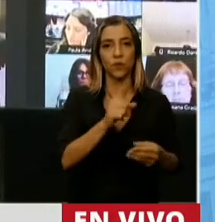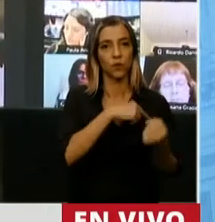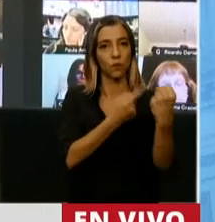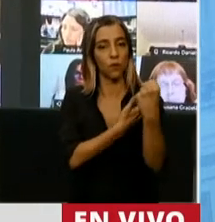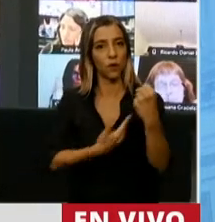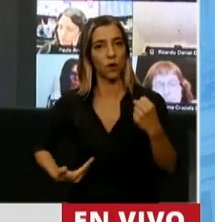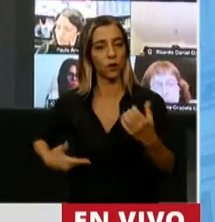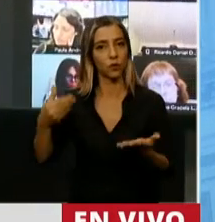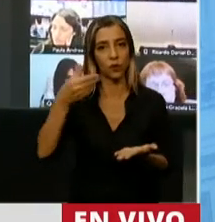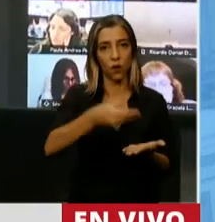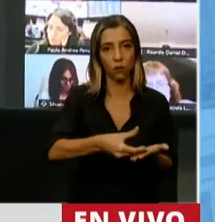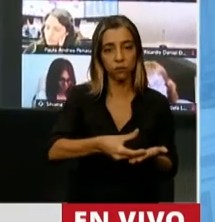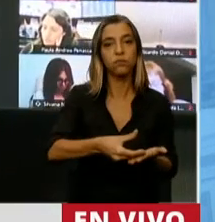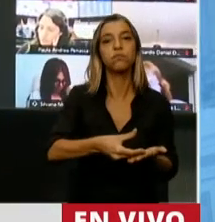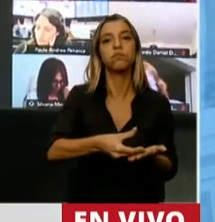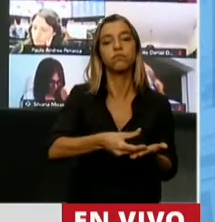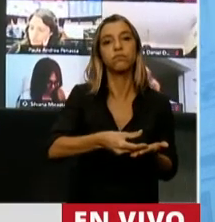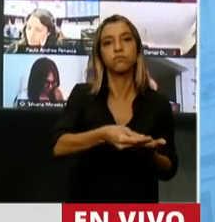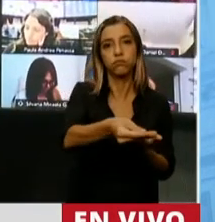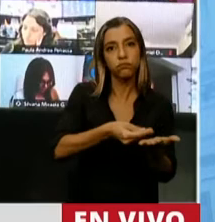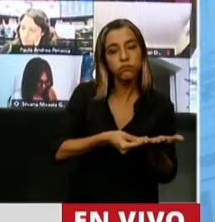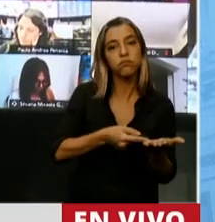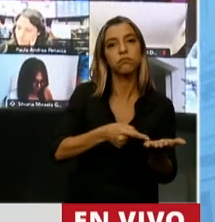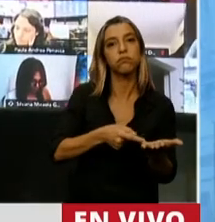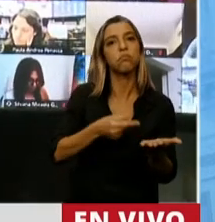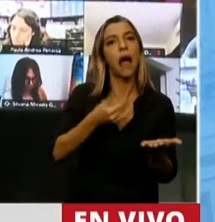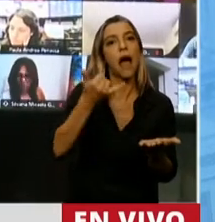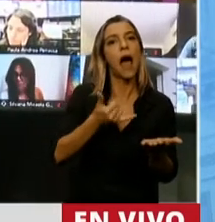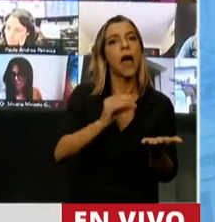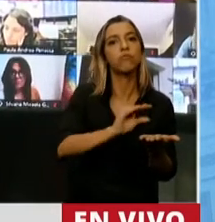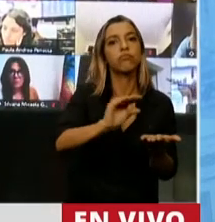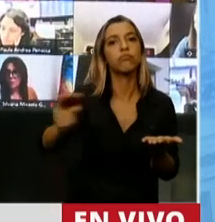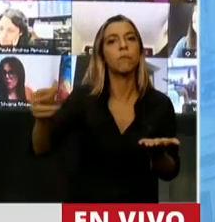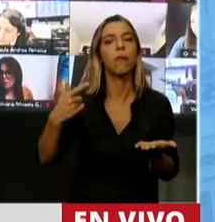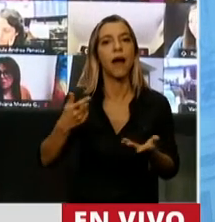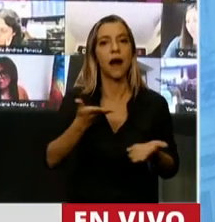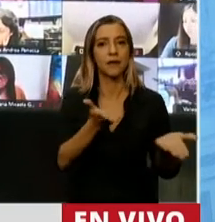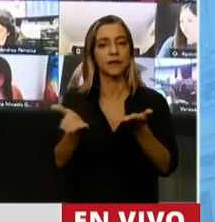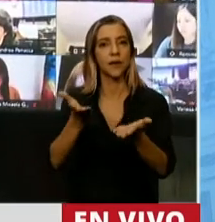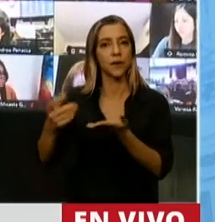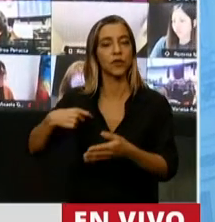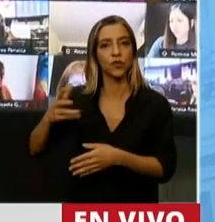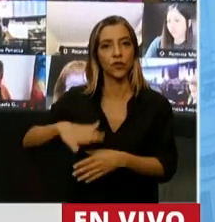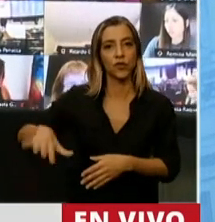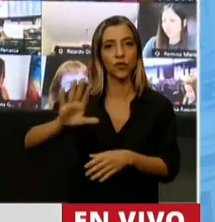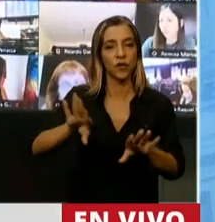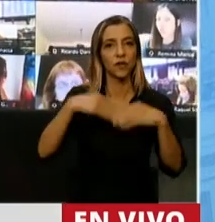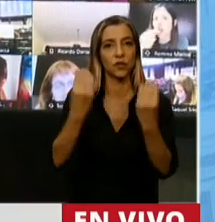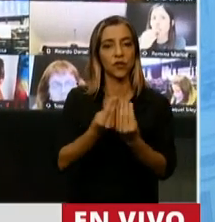destina importante partida a servicios sociales que representa el 68%